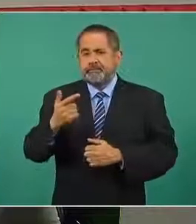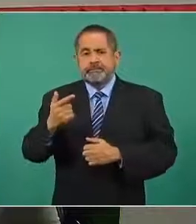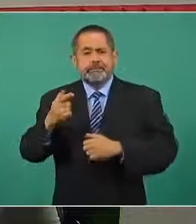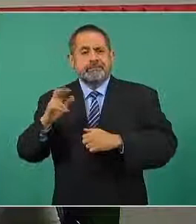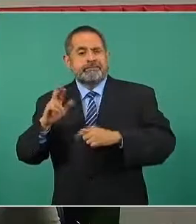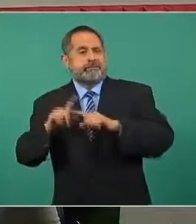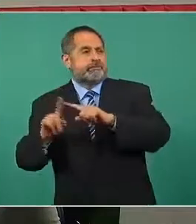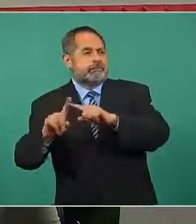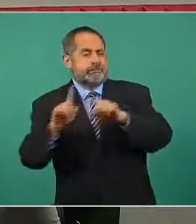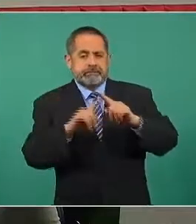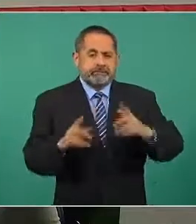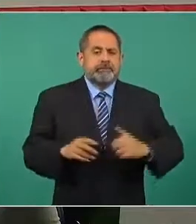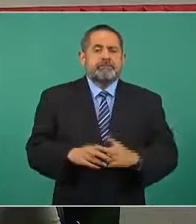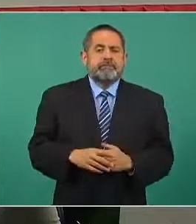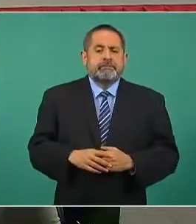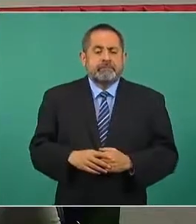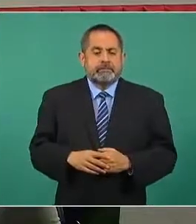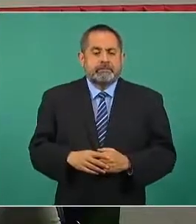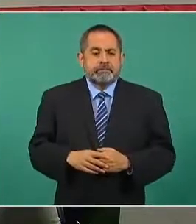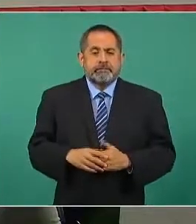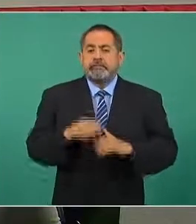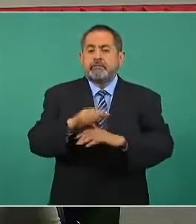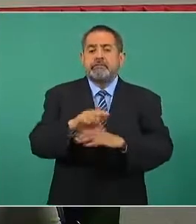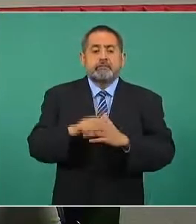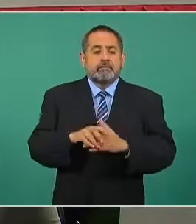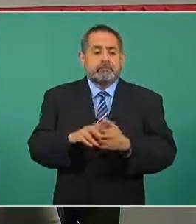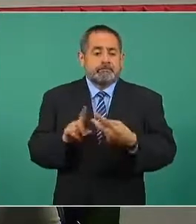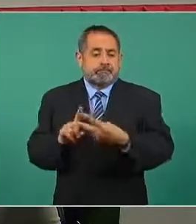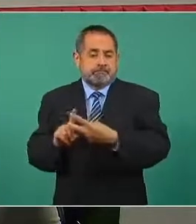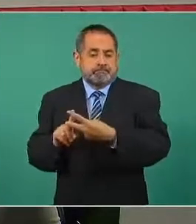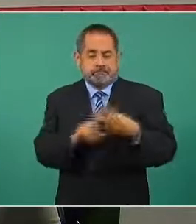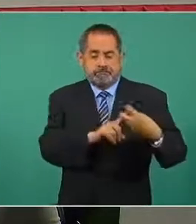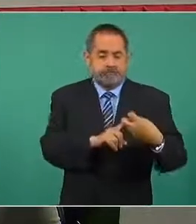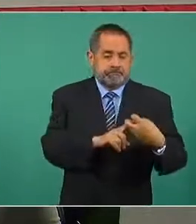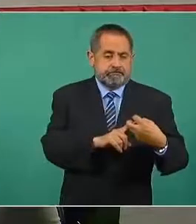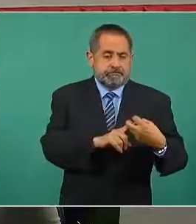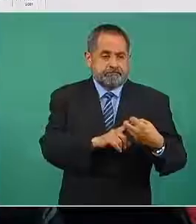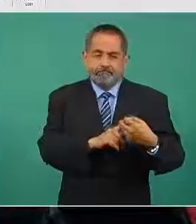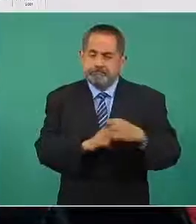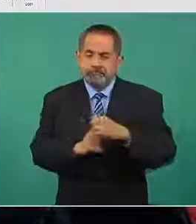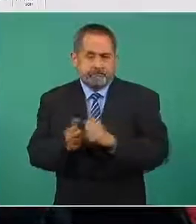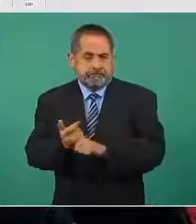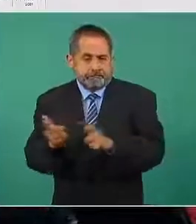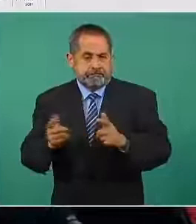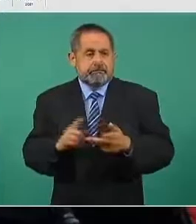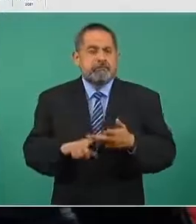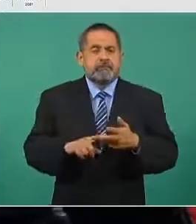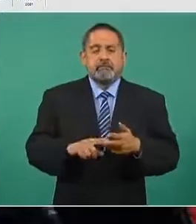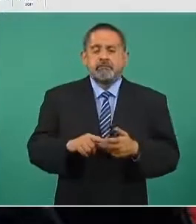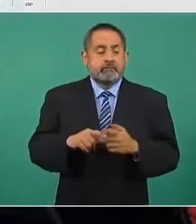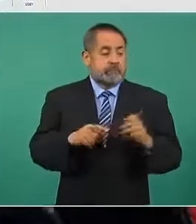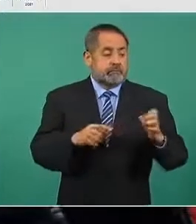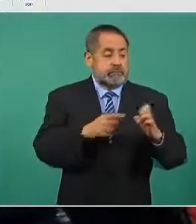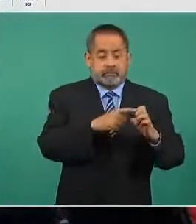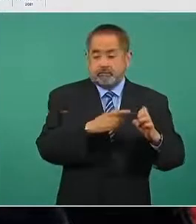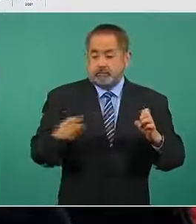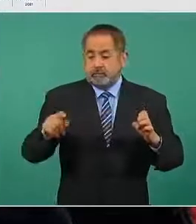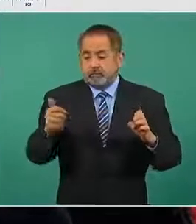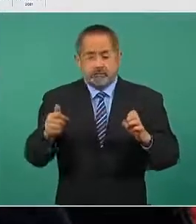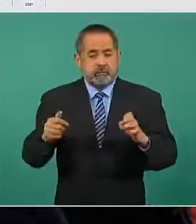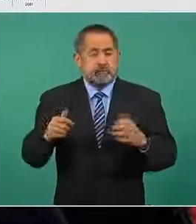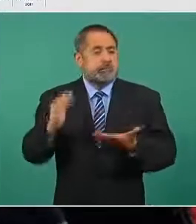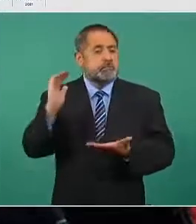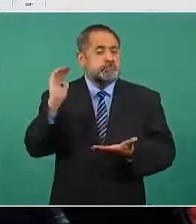en cuanto al delito de secuestro los primeros ocho meses del dos mil veintiuno el secuestro